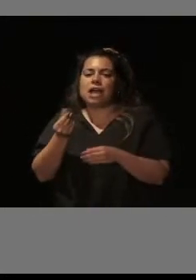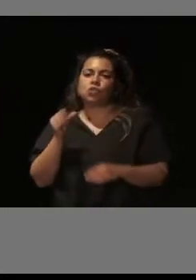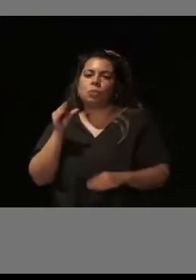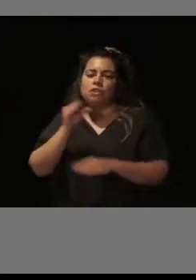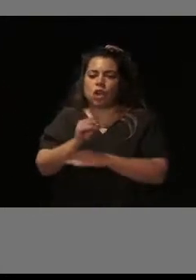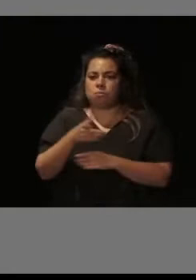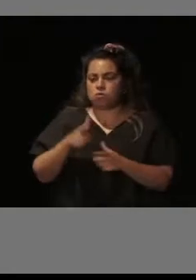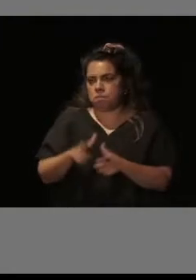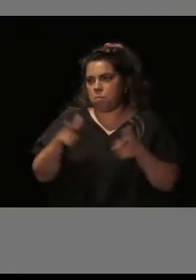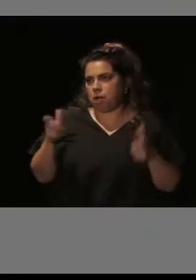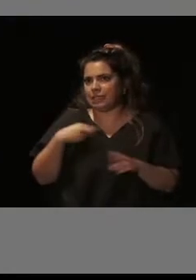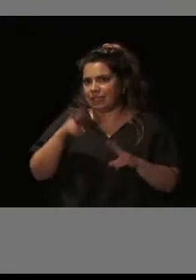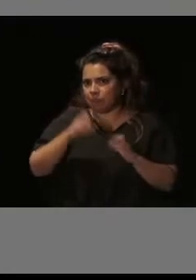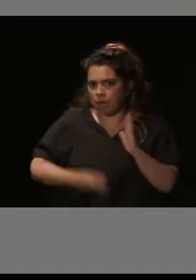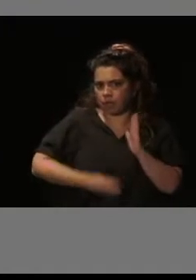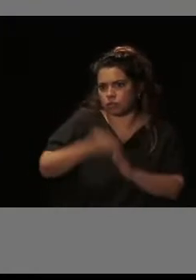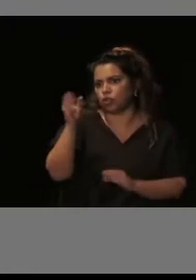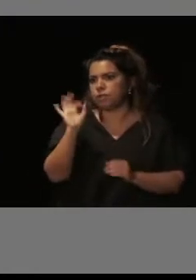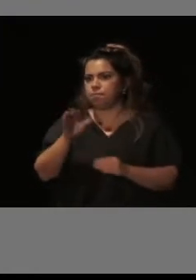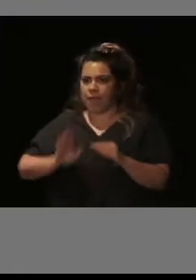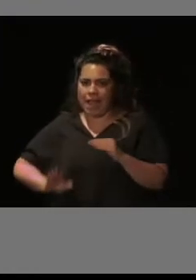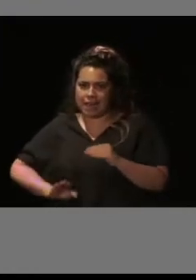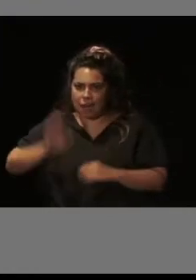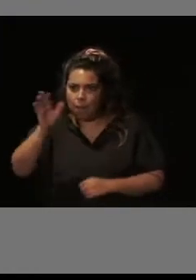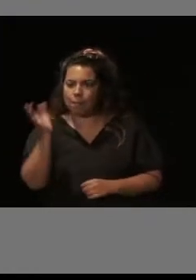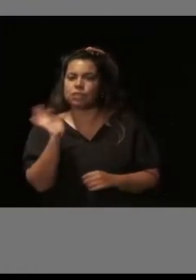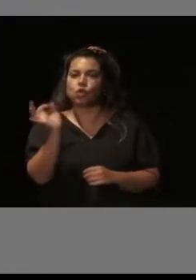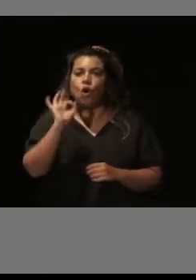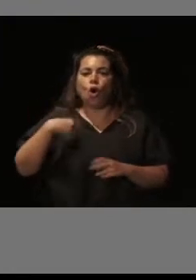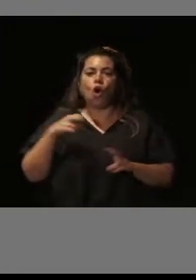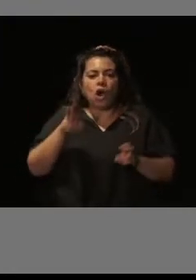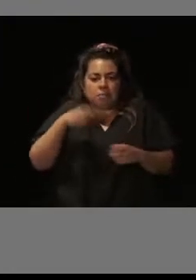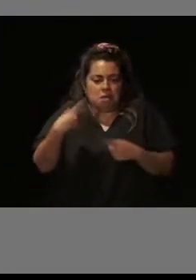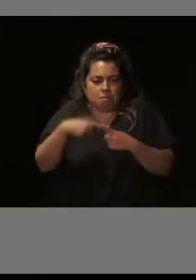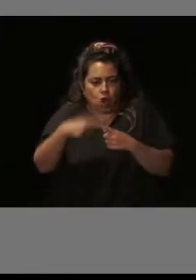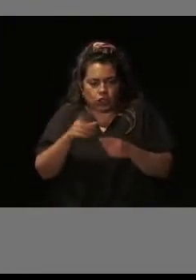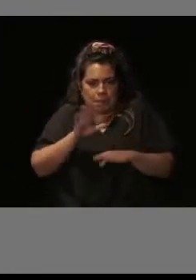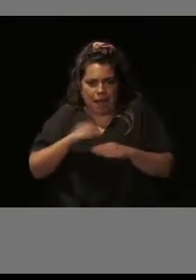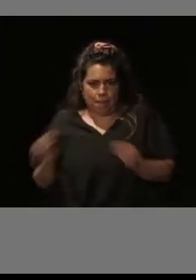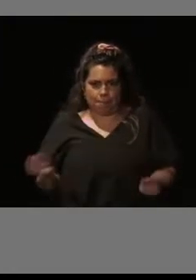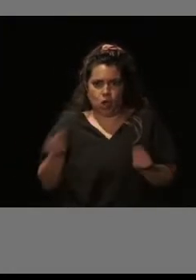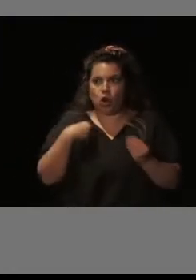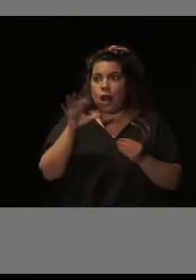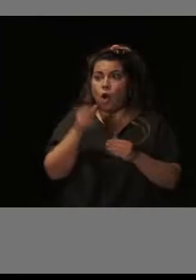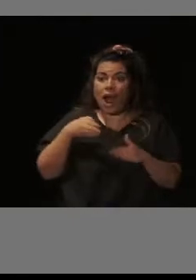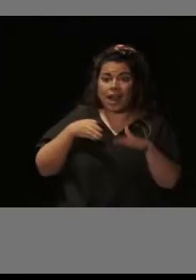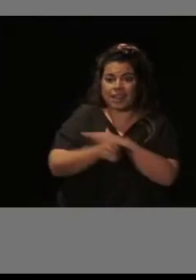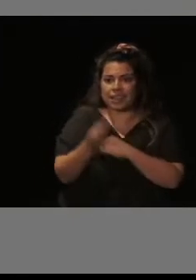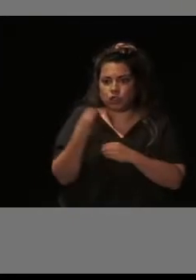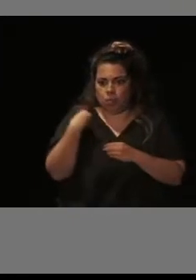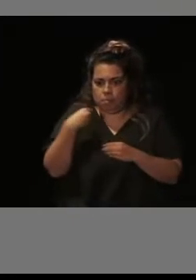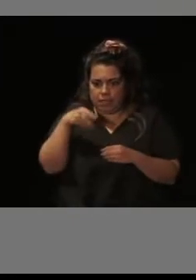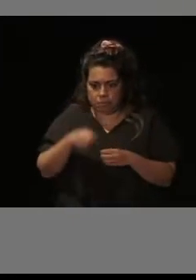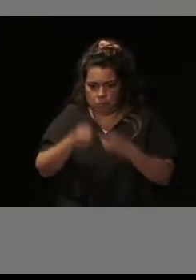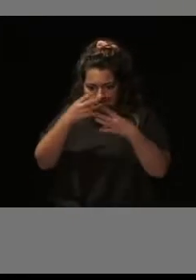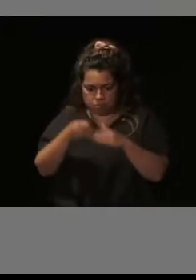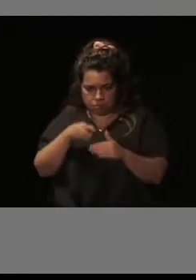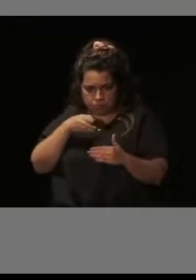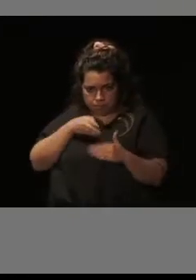amplio, pues ascensores, rampas, cualquier dispositivo de mejora, también los accesos por el interior de la parcela.